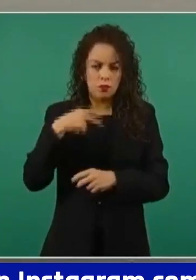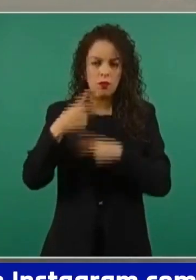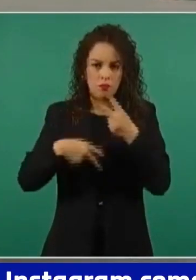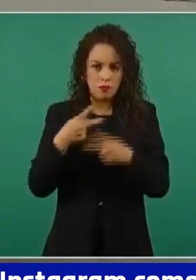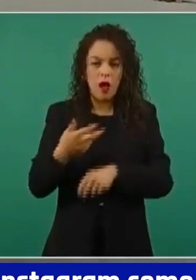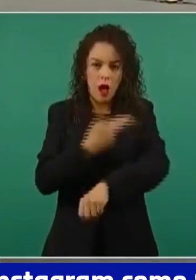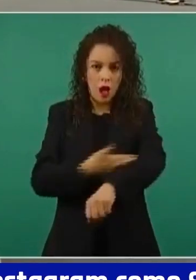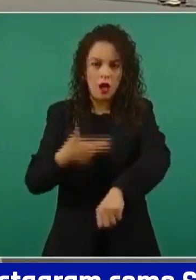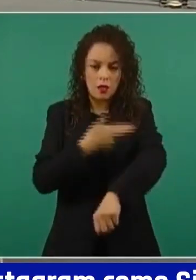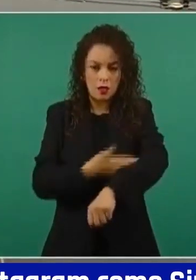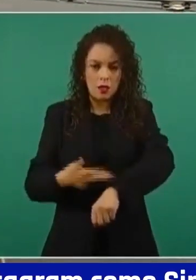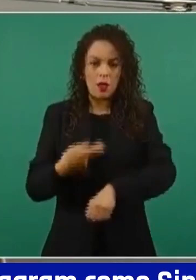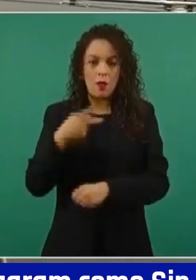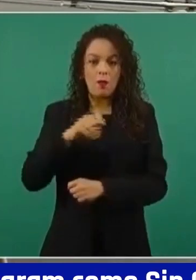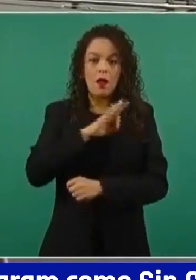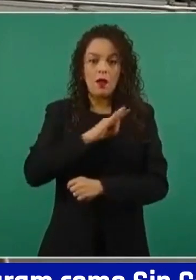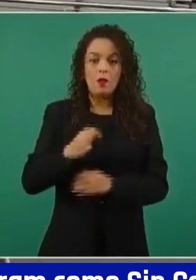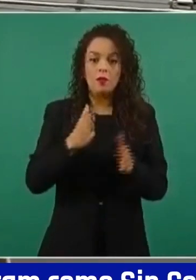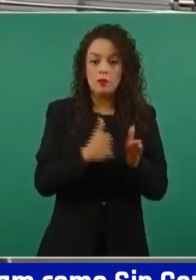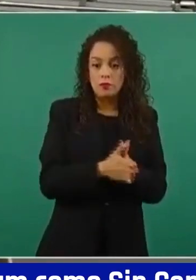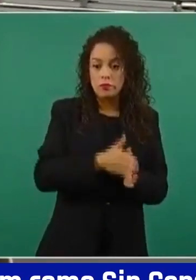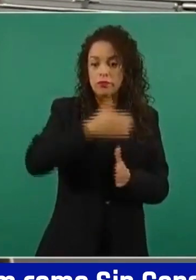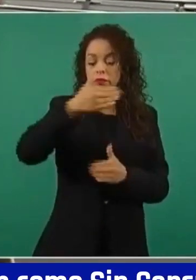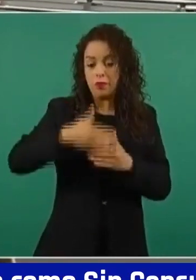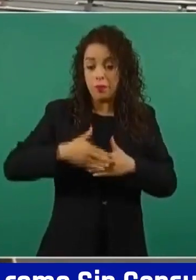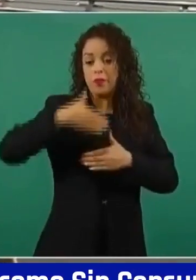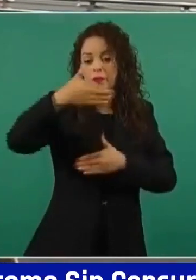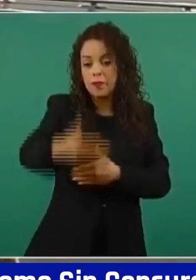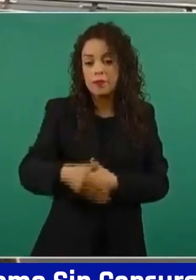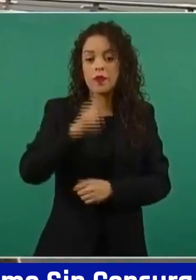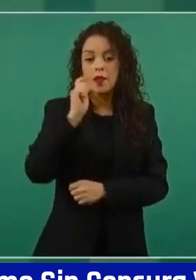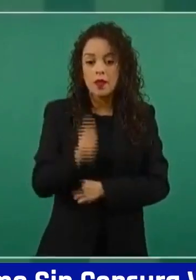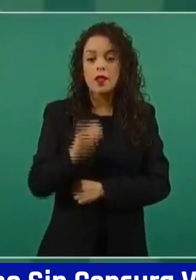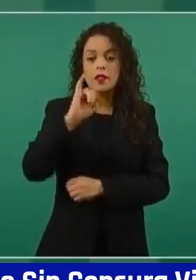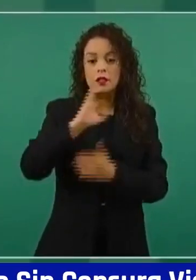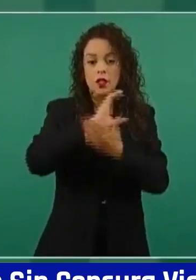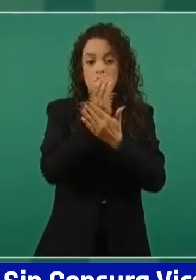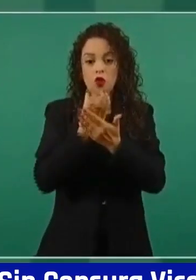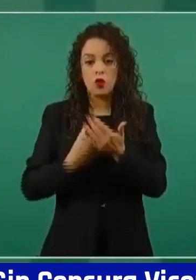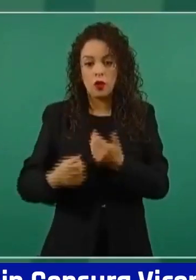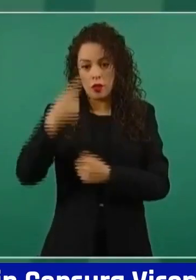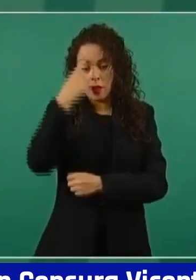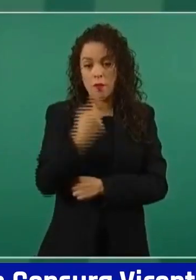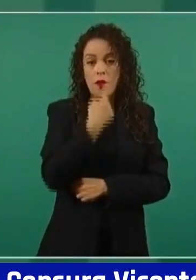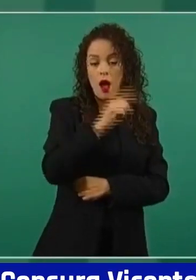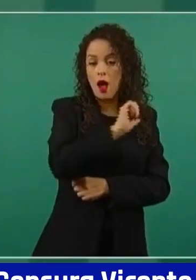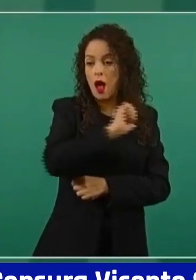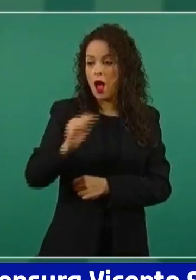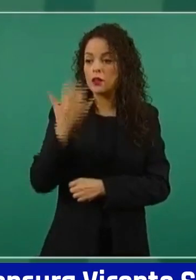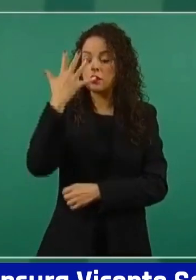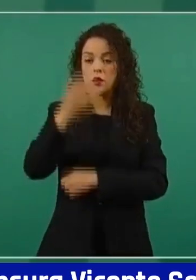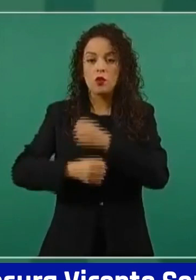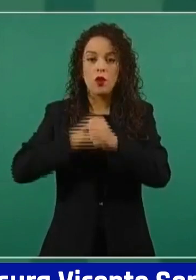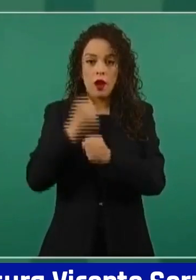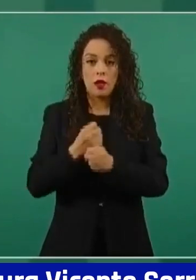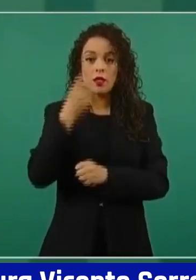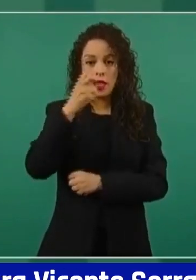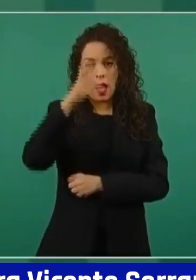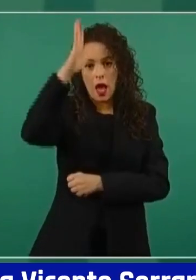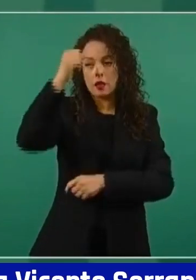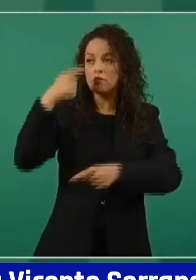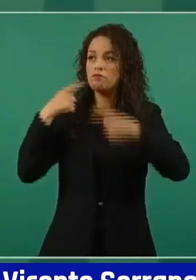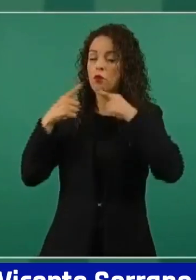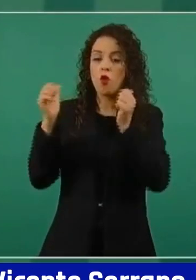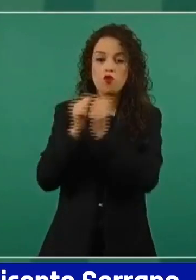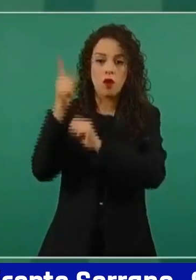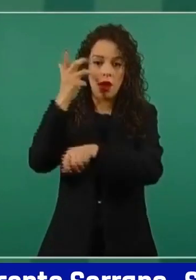podemos extender la contratación de los profesionales entre uno y cinco años. Eso es lo que acordamos con Estados Unidos y